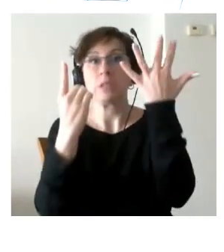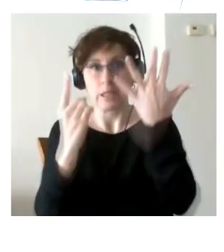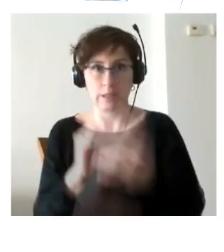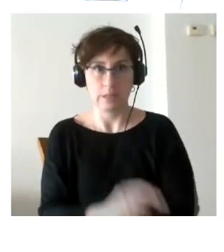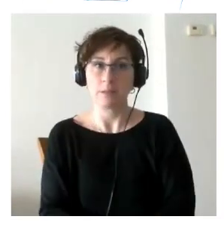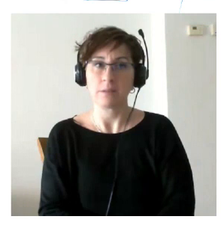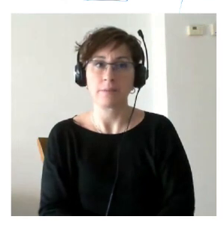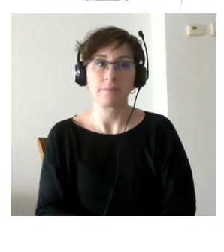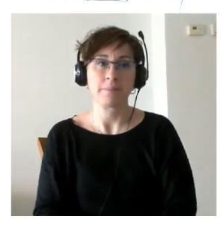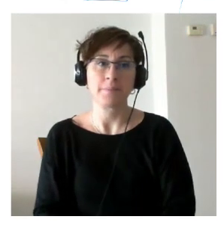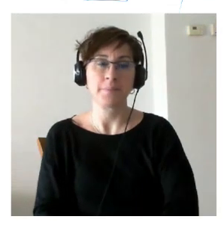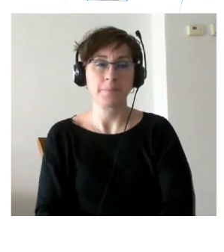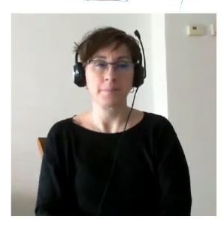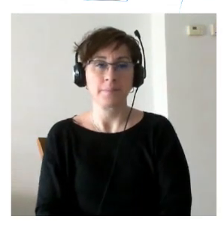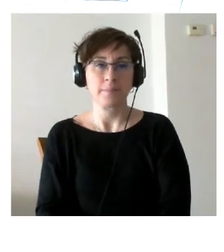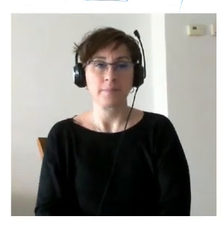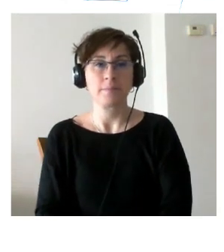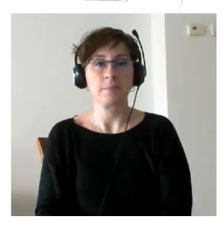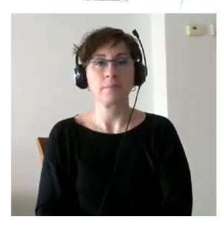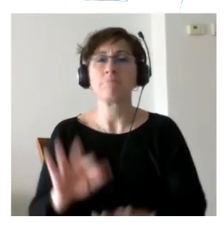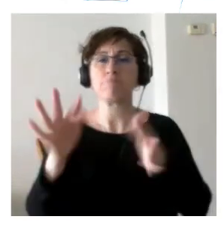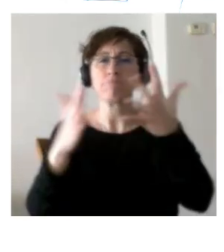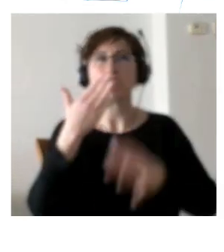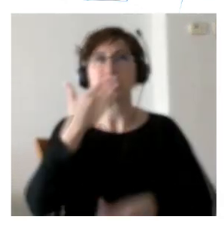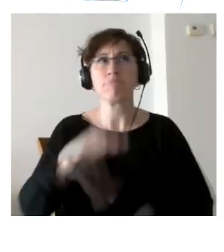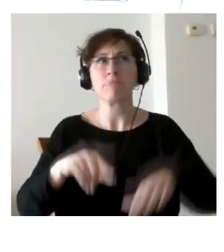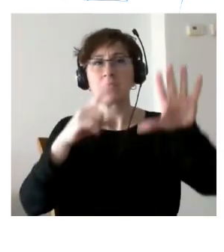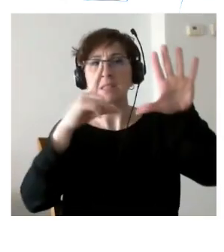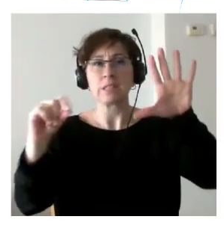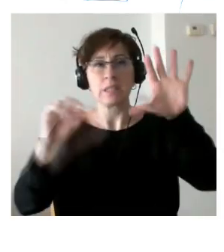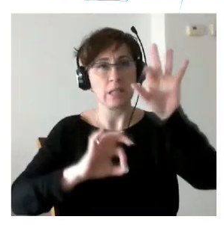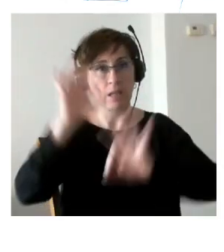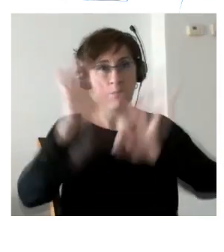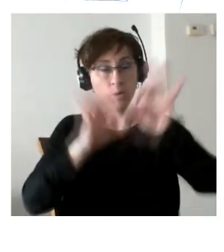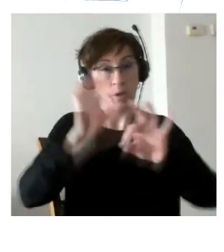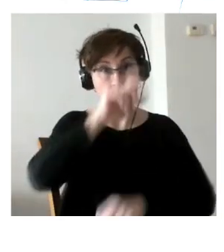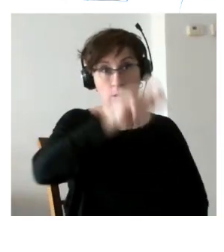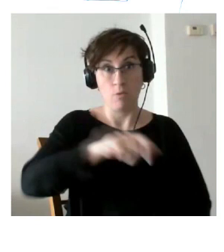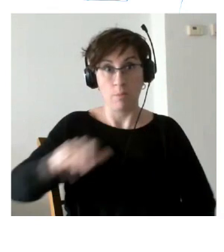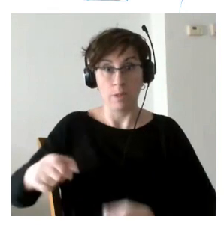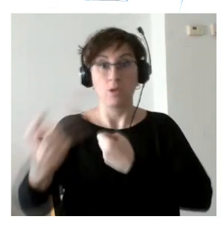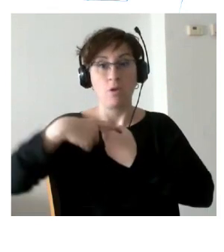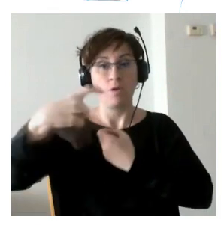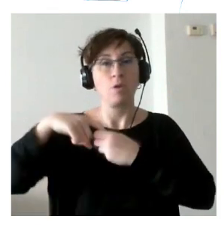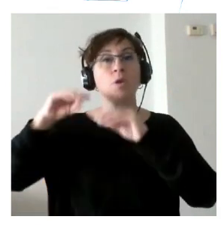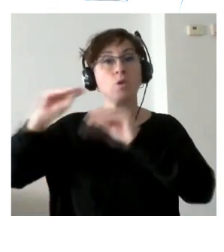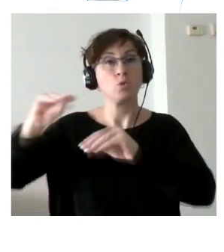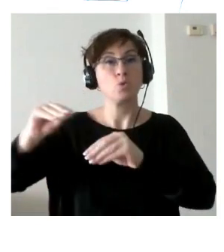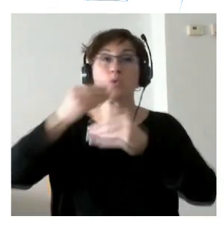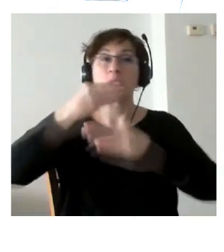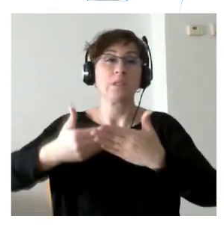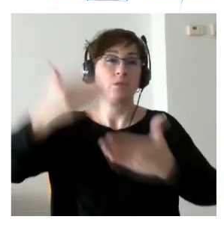es también relevante que en torno al 60% de las personas participantes han tenido o tienen historiales de consumo de drogas